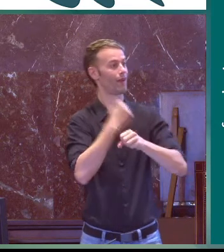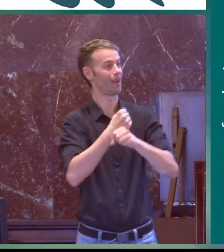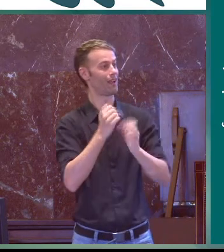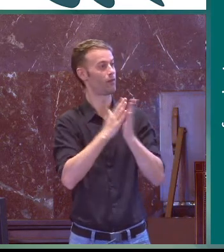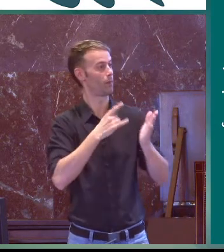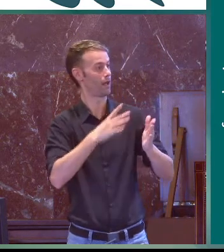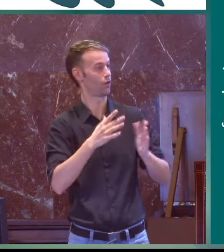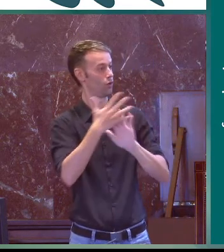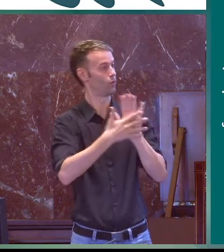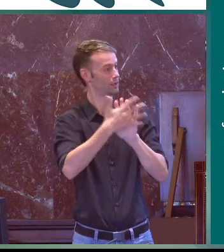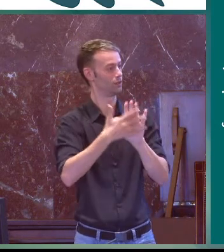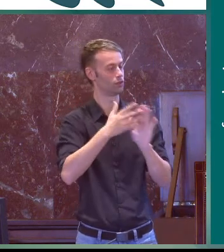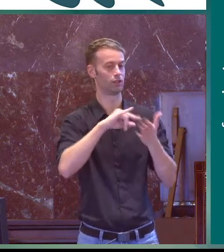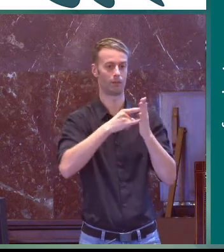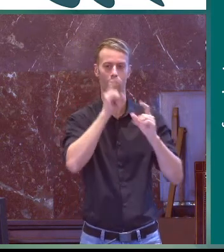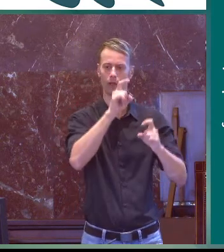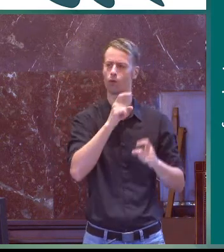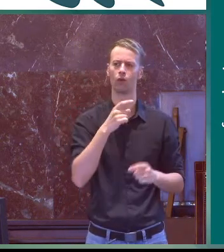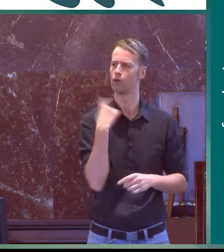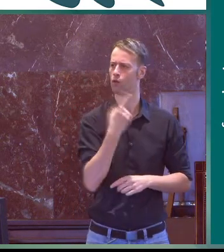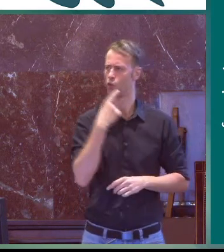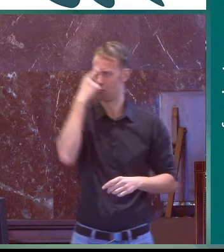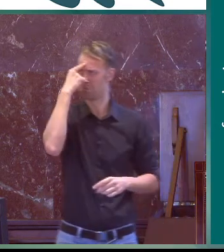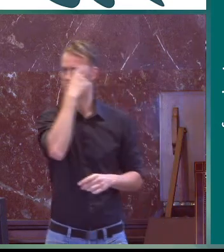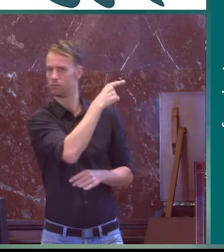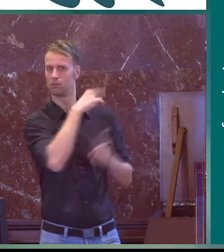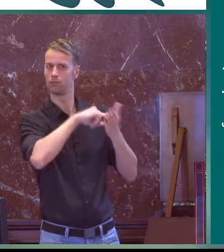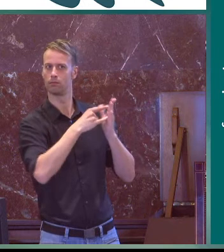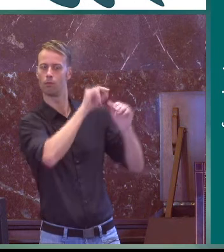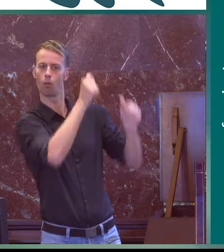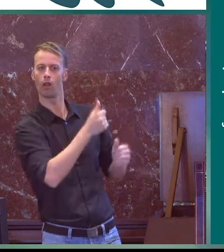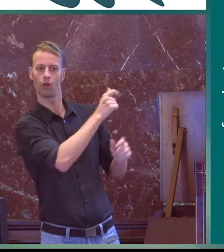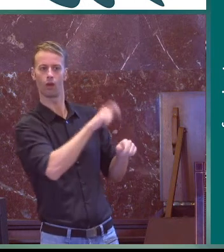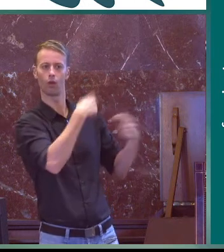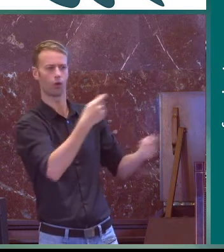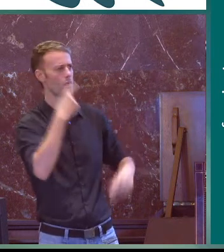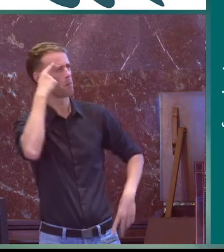cuando en la fundación empezamos a trabajar en el libro blanco de la lengua de signos en el sistema educativo